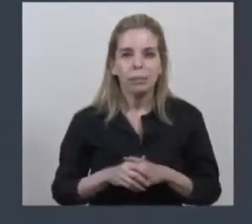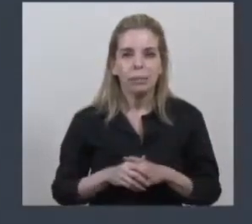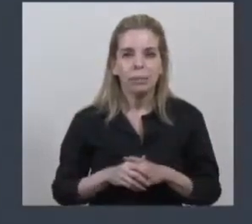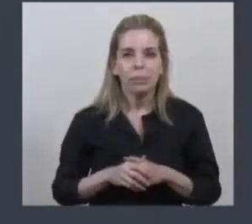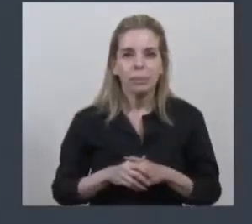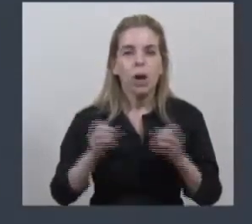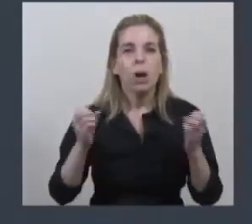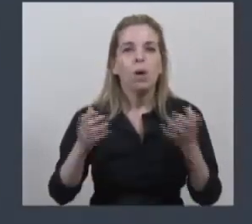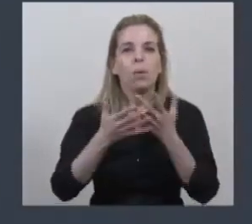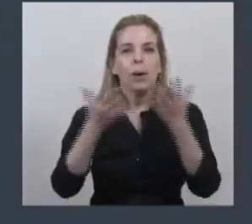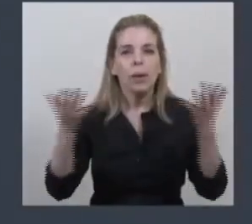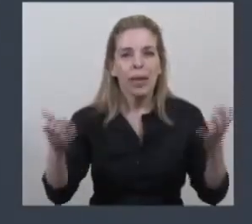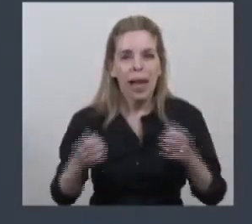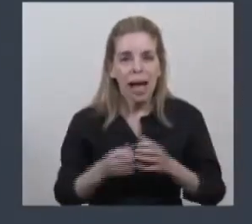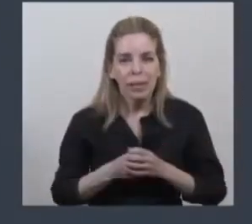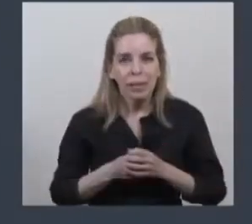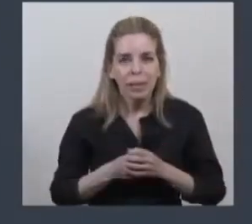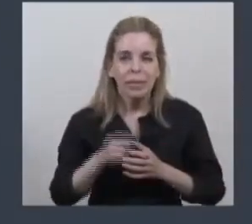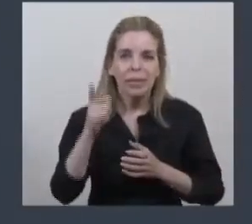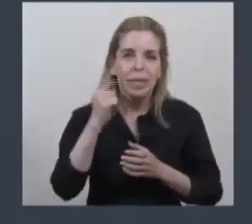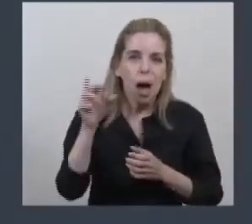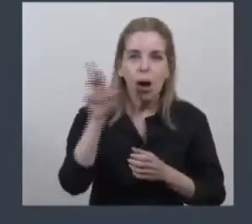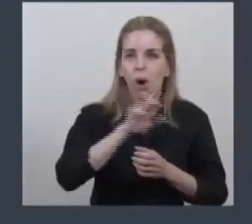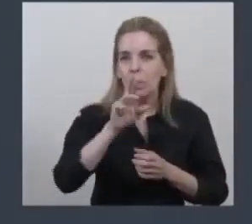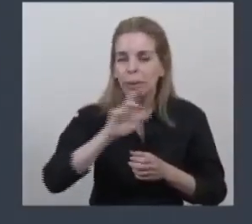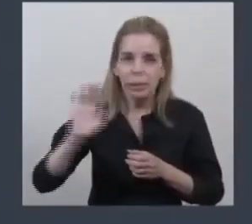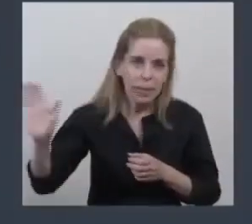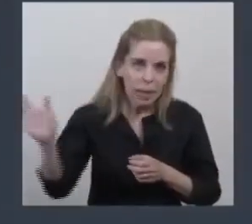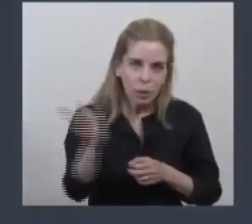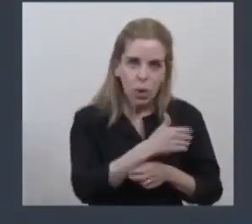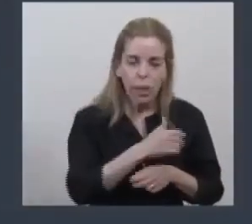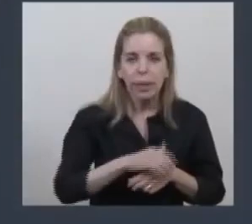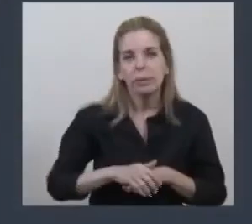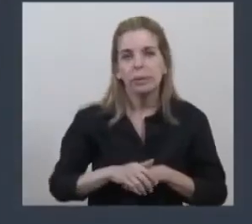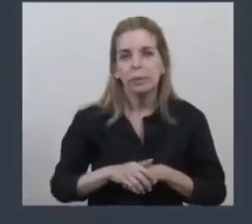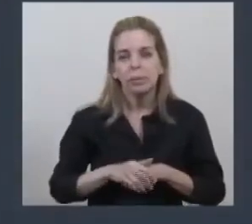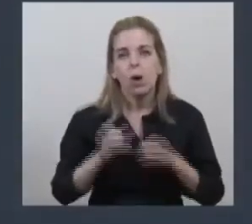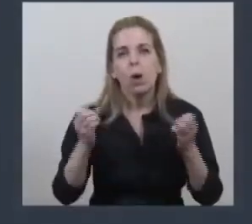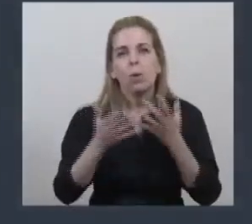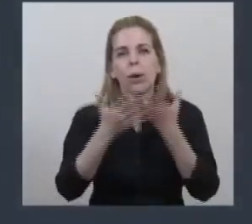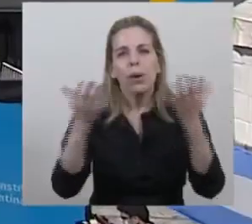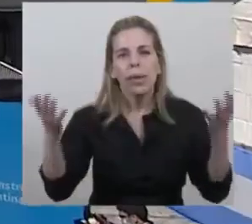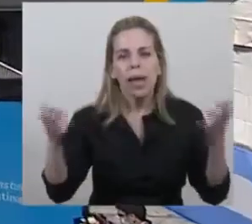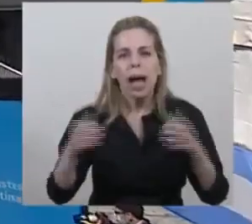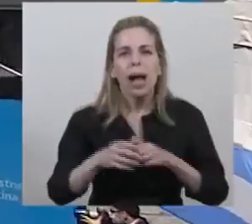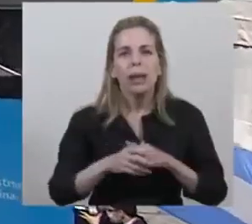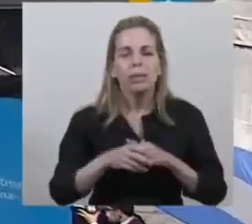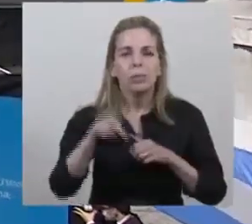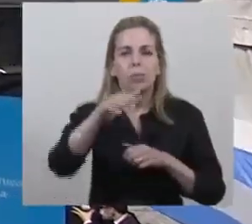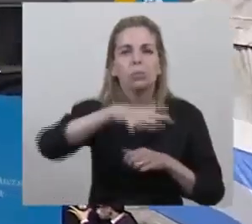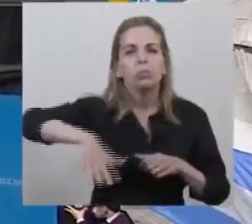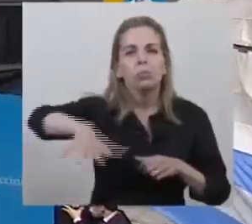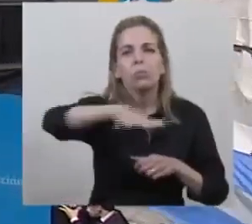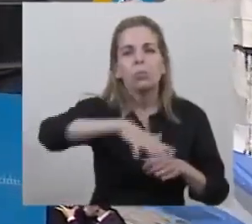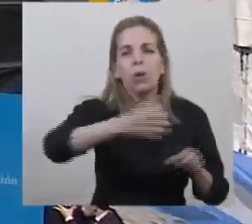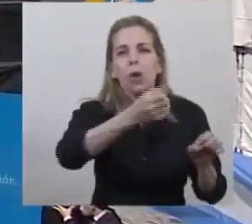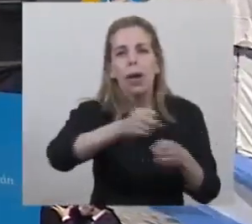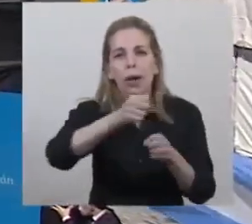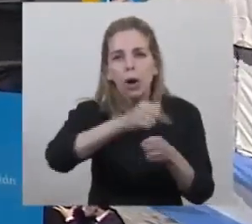buenos días a todos y a todas. Buenos días, pueblo de Escobar.